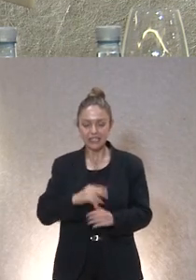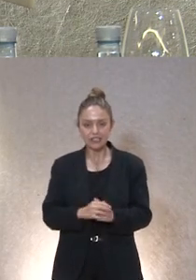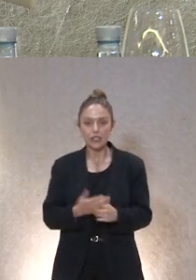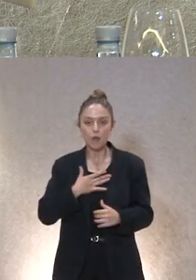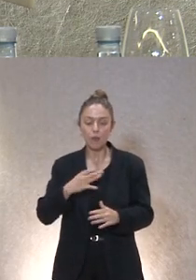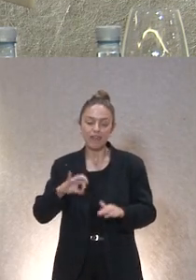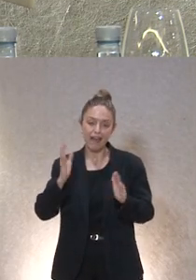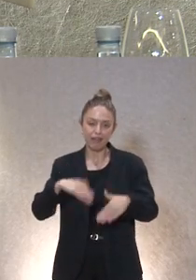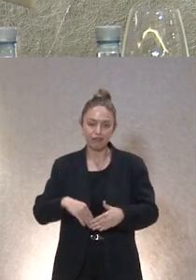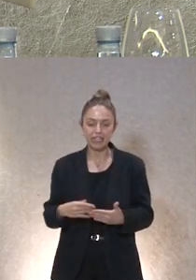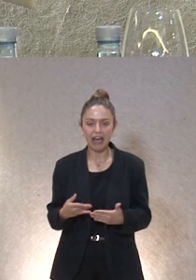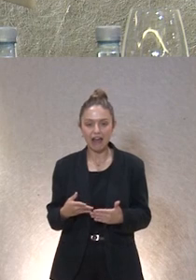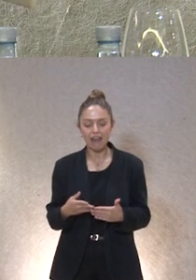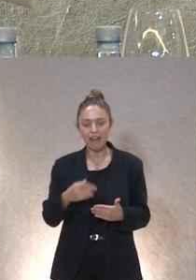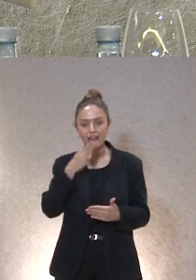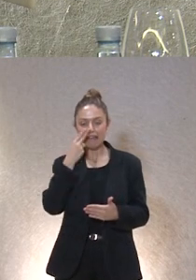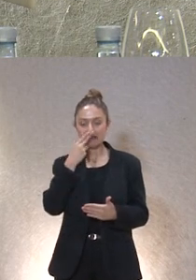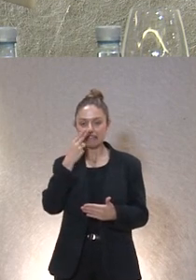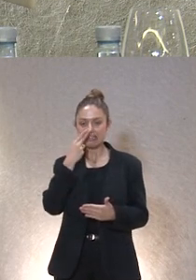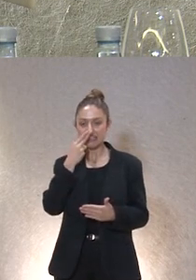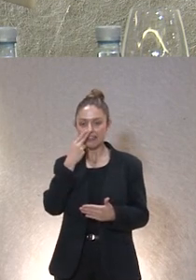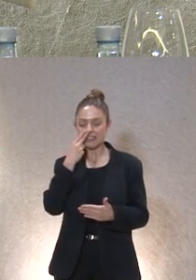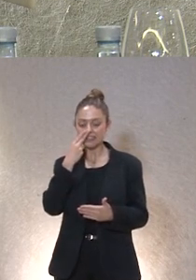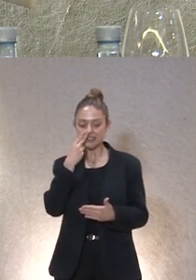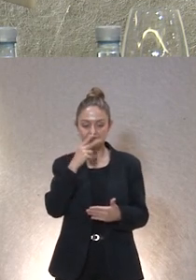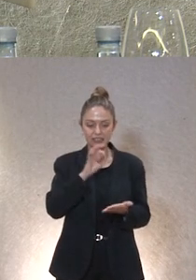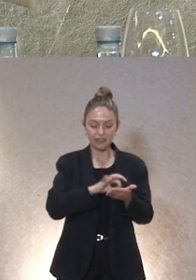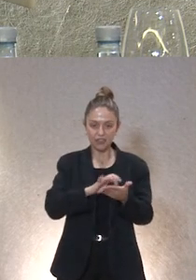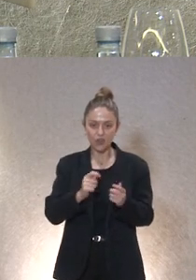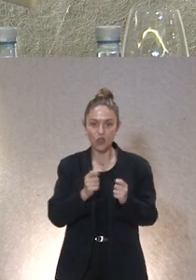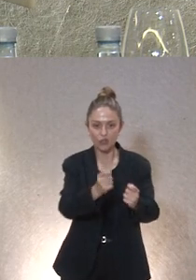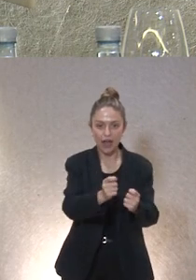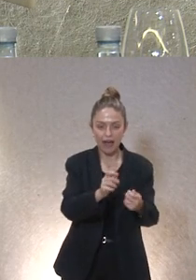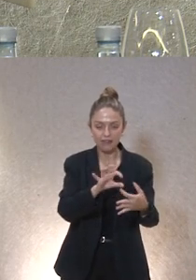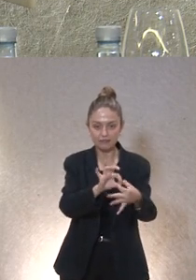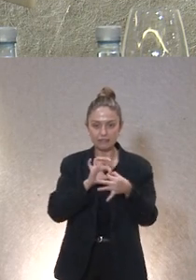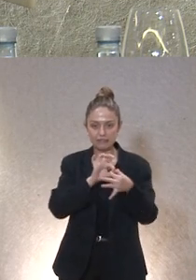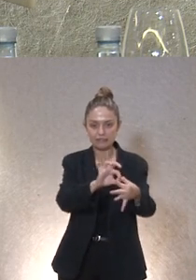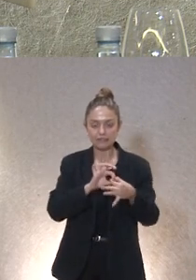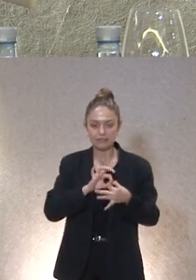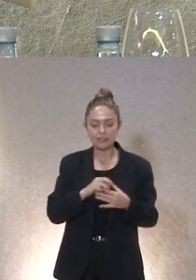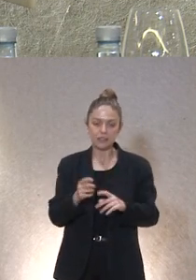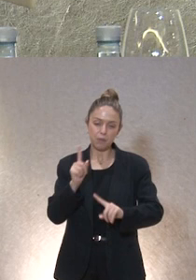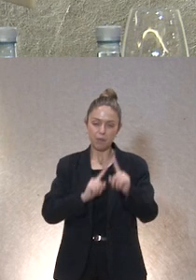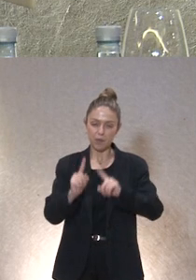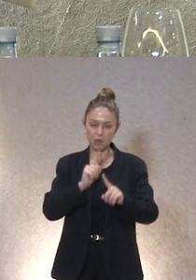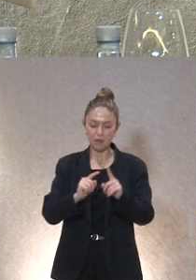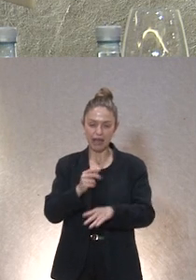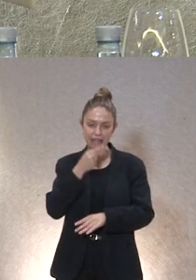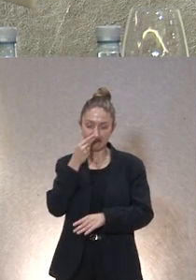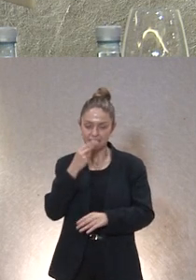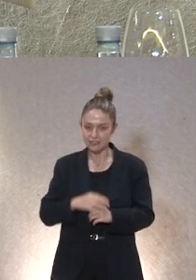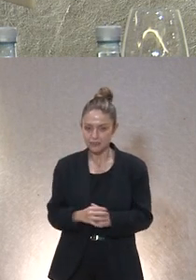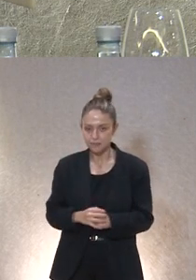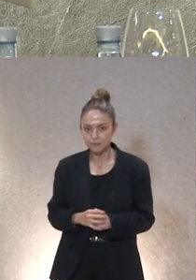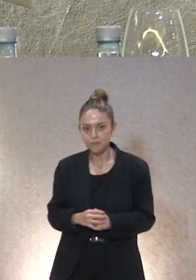teniendo un conflicto de interés con la persona a la que le prestas el servicio ni mejor ni peor pero un conflicto de interés y yo diría